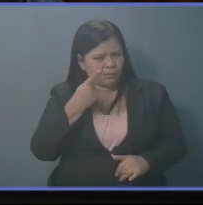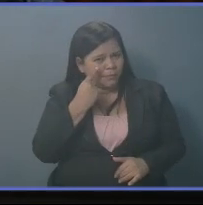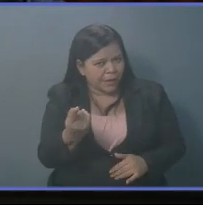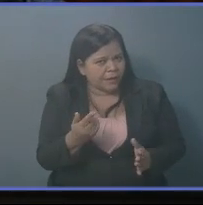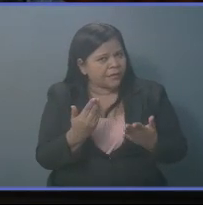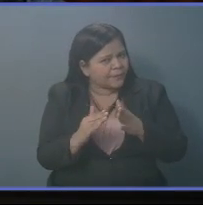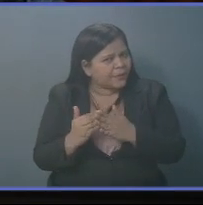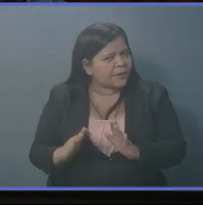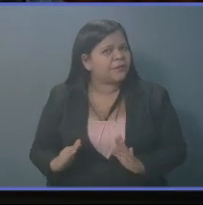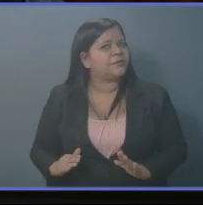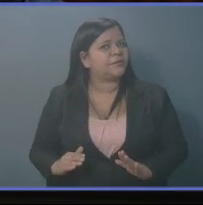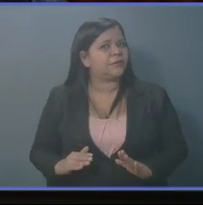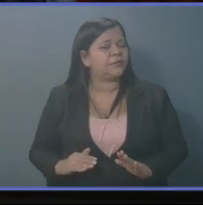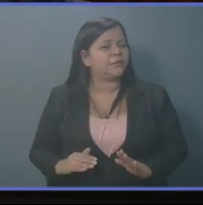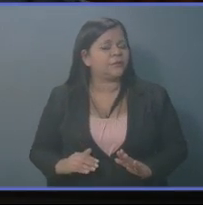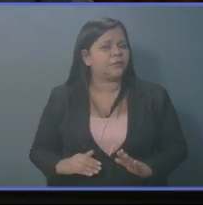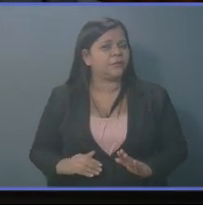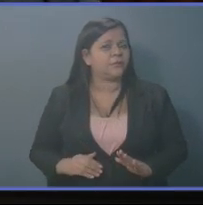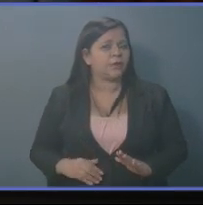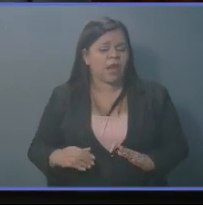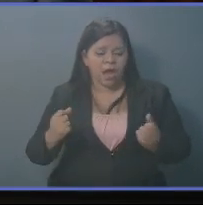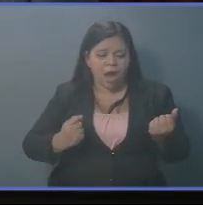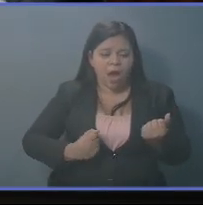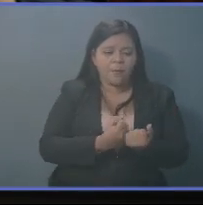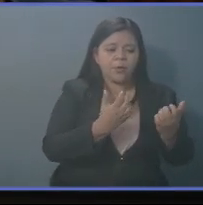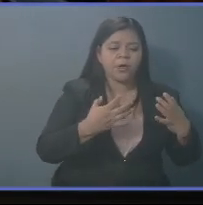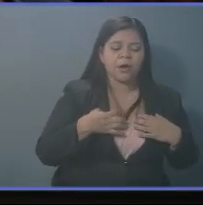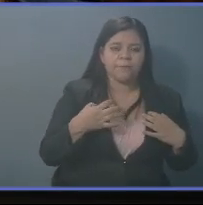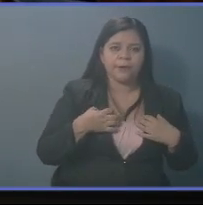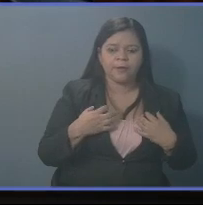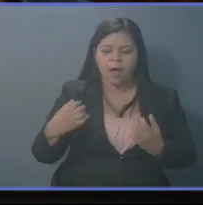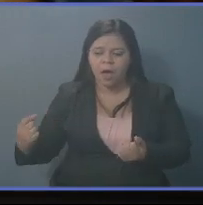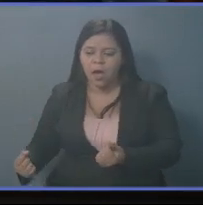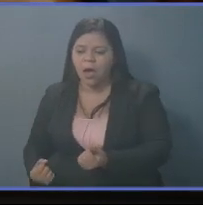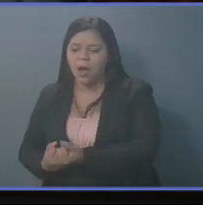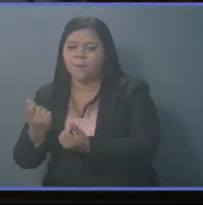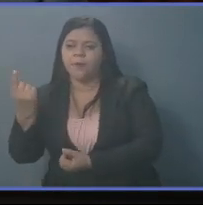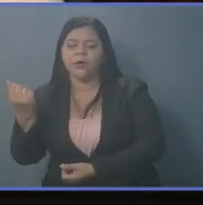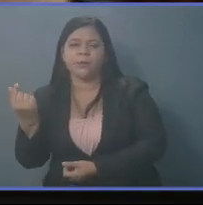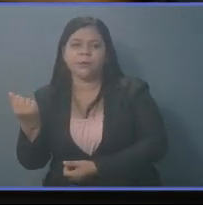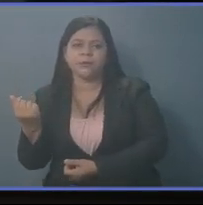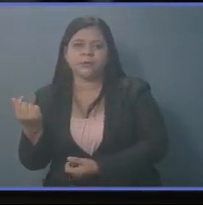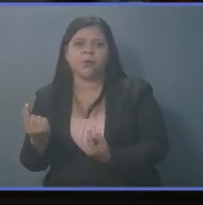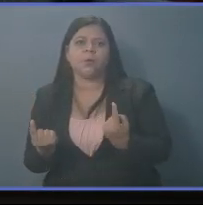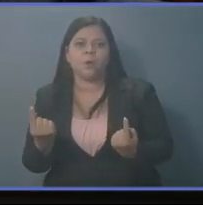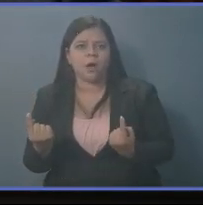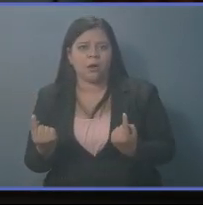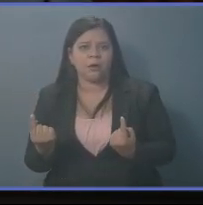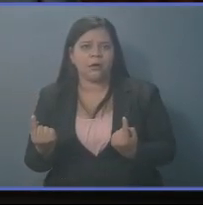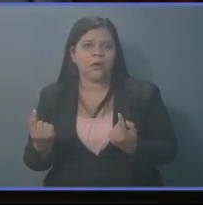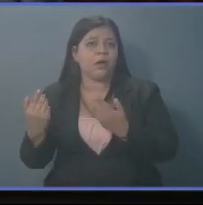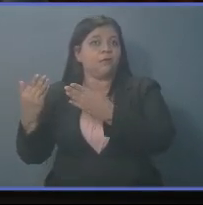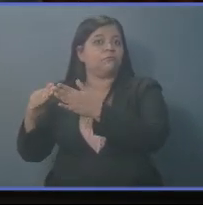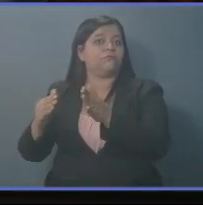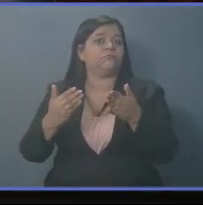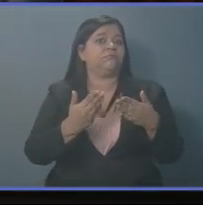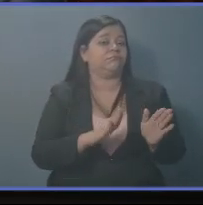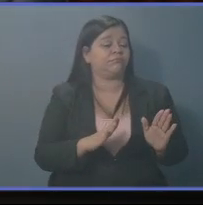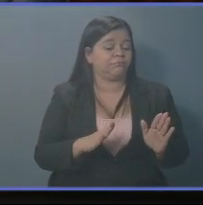entre apoyar la vida y la parte económica? Hay una gran diferencia.